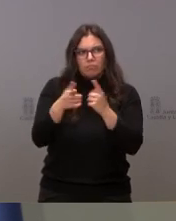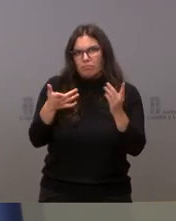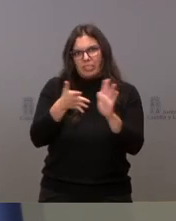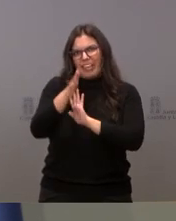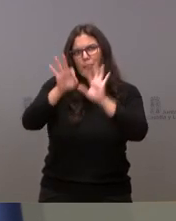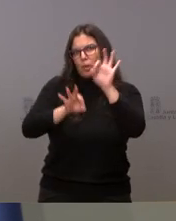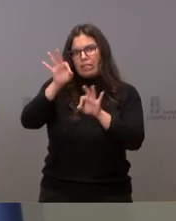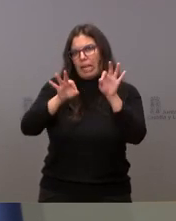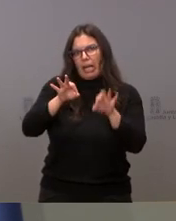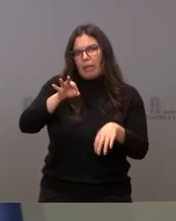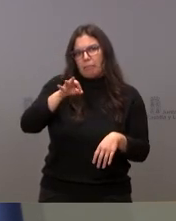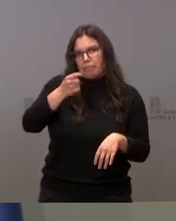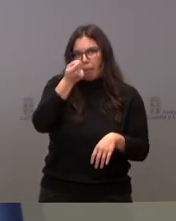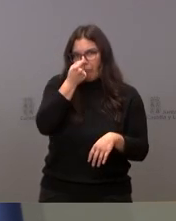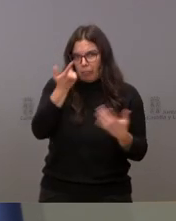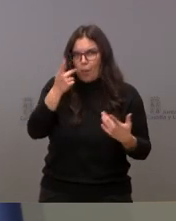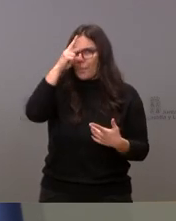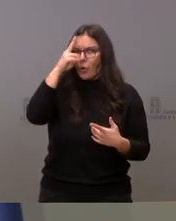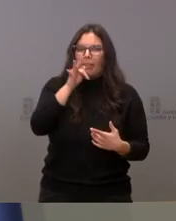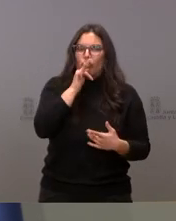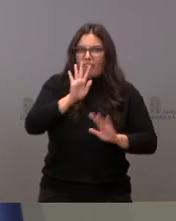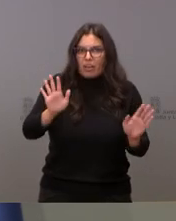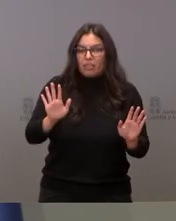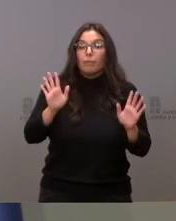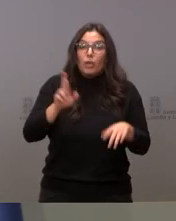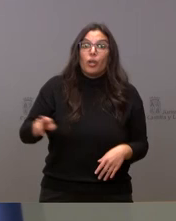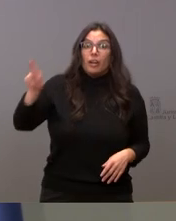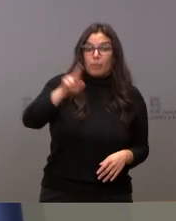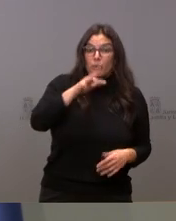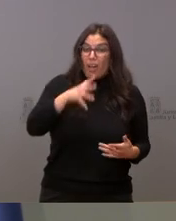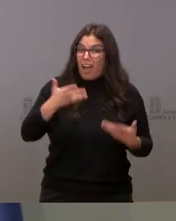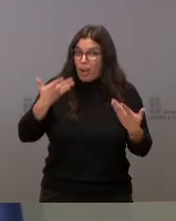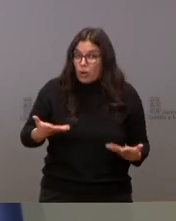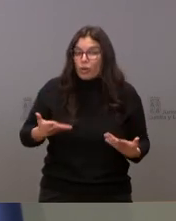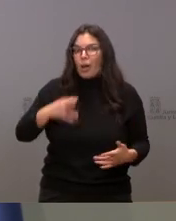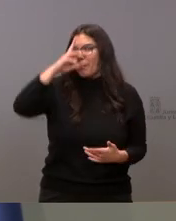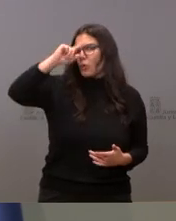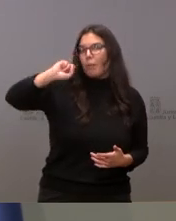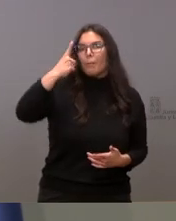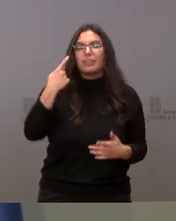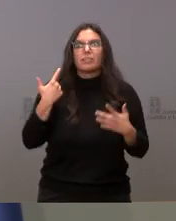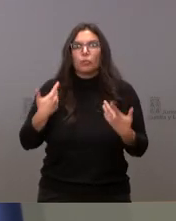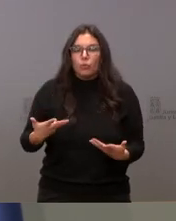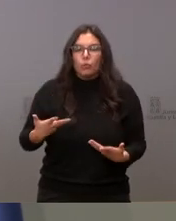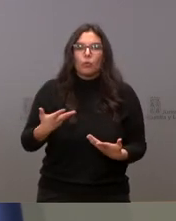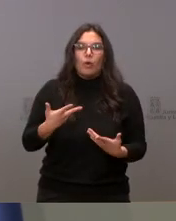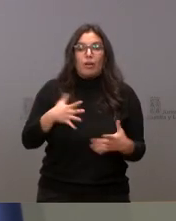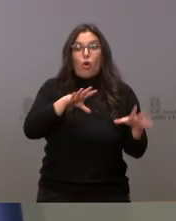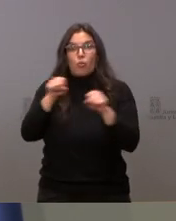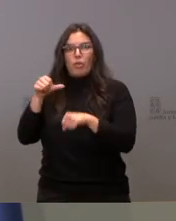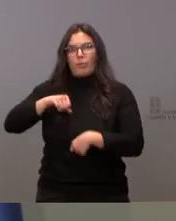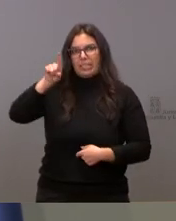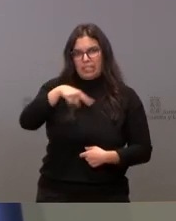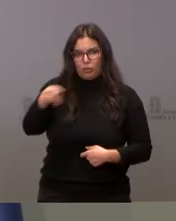no preocupantes, pero, insisto, lo que más nos preocupa ahora mismo es la saturación hospitalaria. Coincide